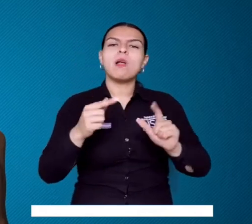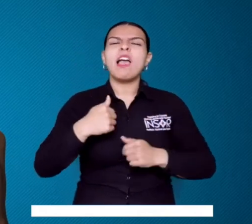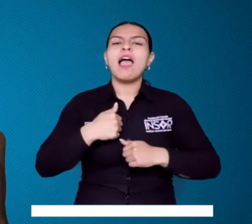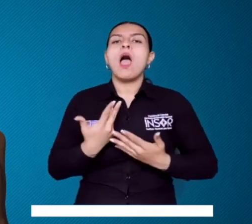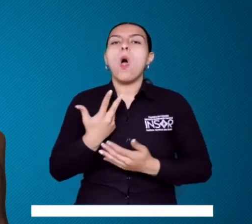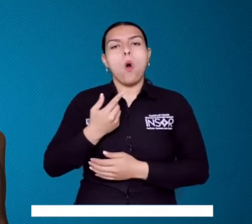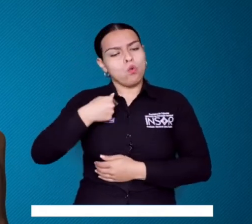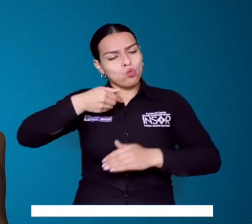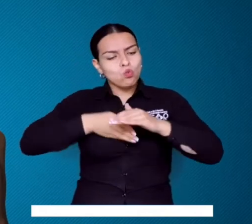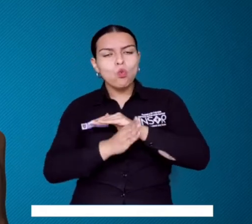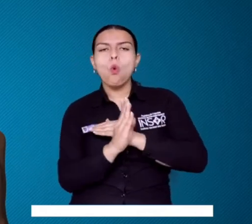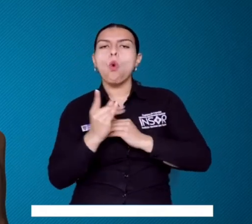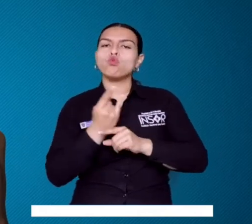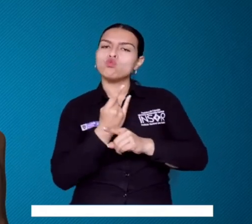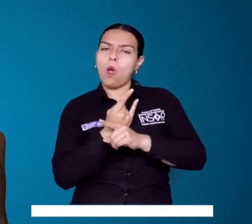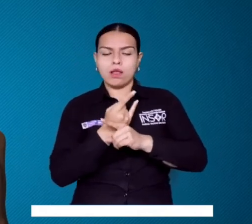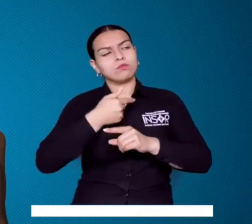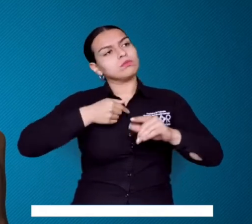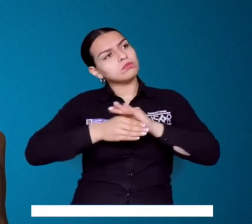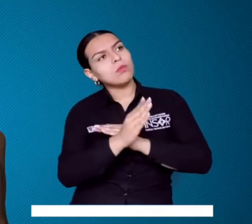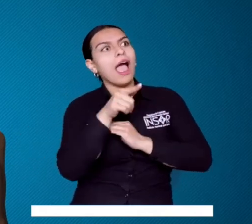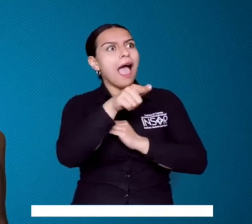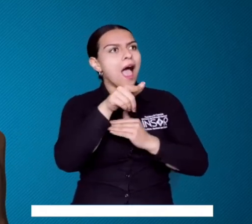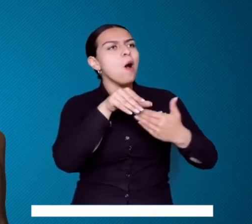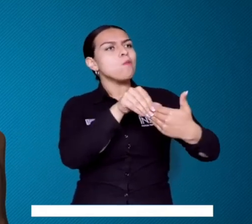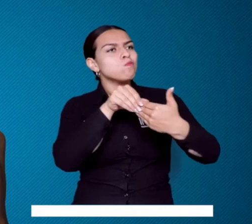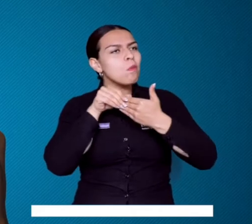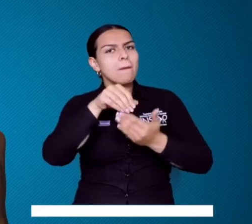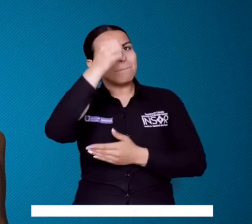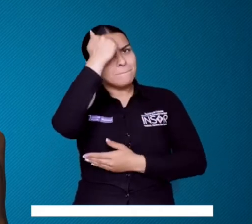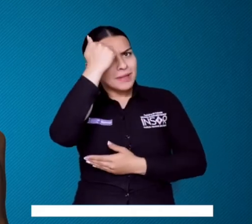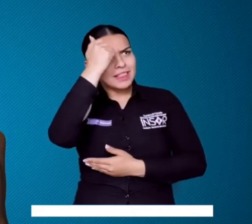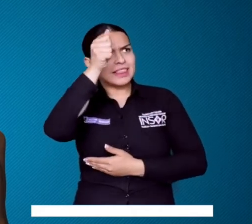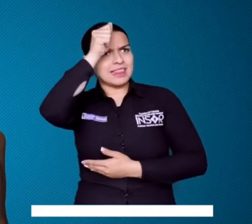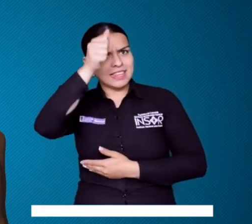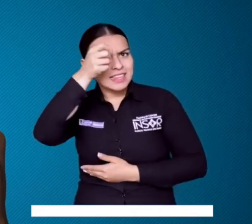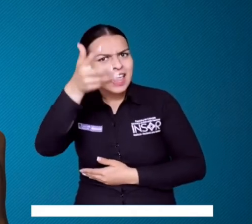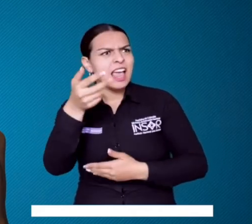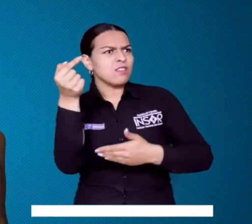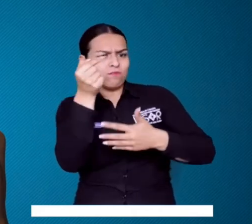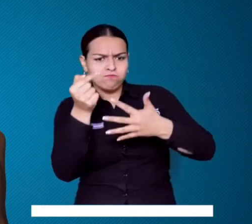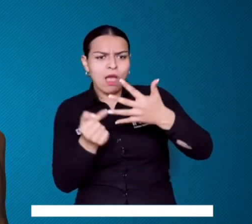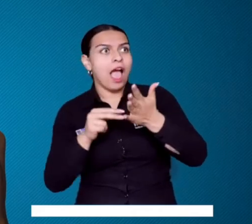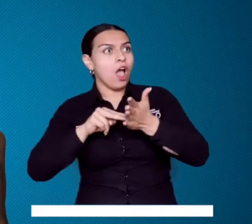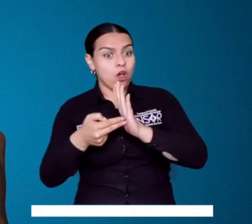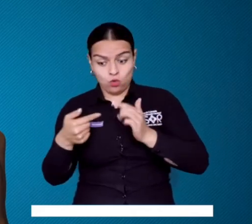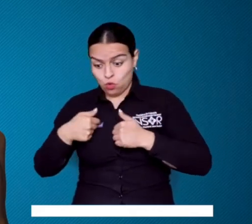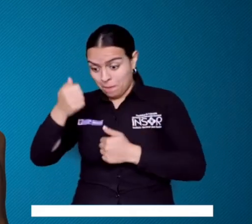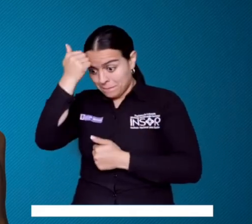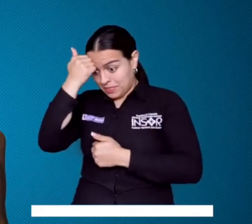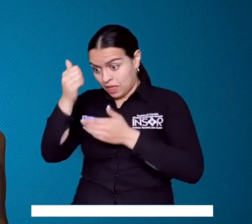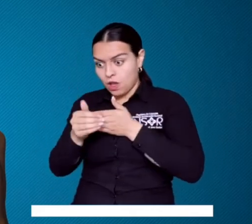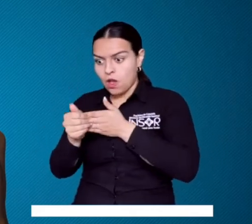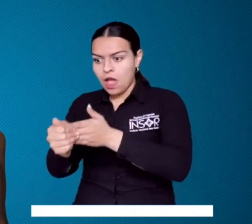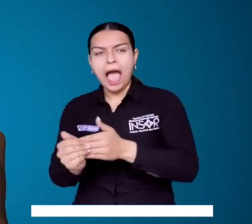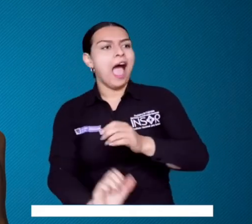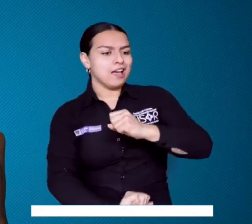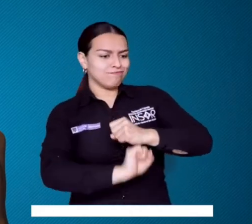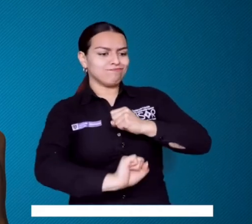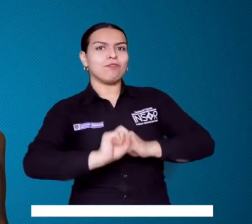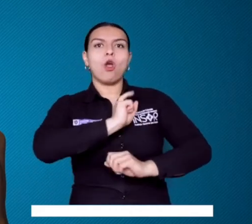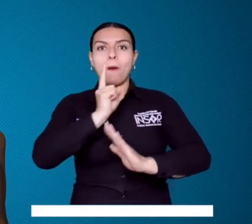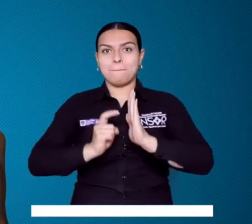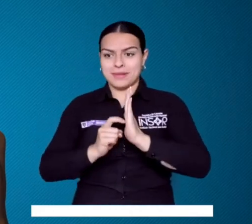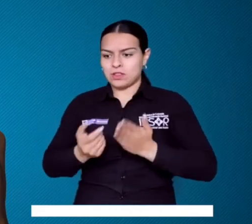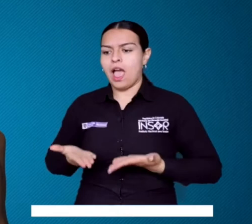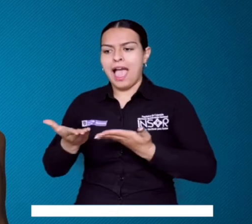tener a cada uno un usuario y en ese usuario recoger instrumentos pedagógicos de evaluación, didácticos, que complementen el proceso pedagógico